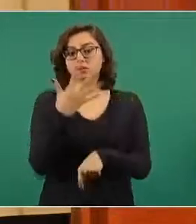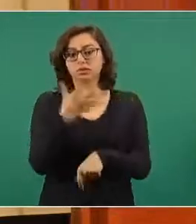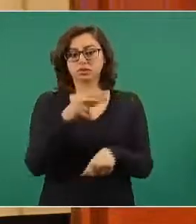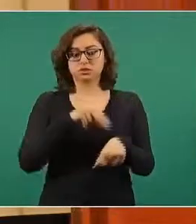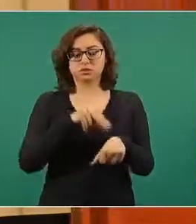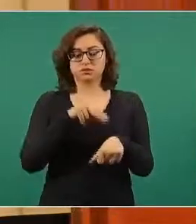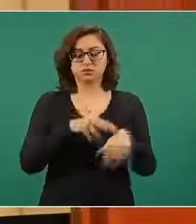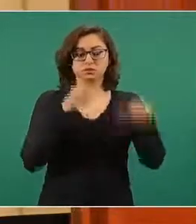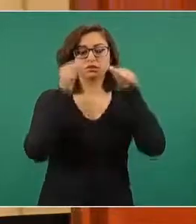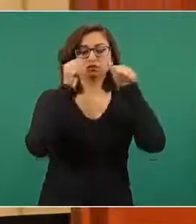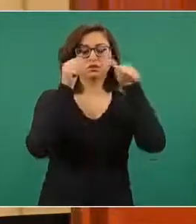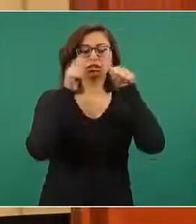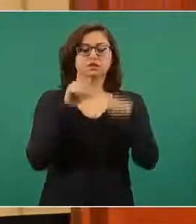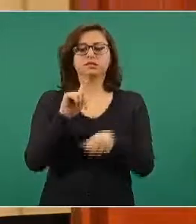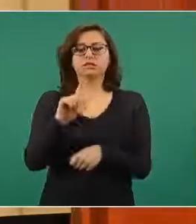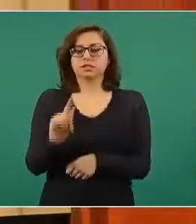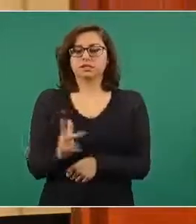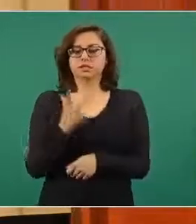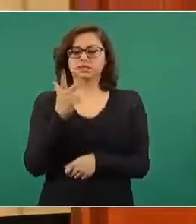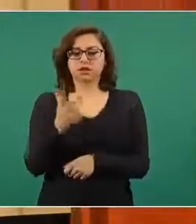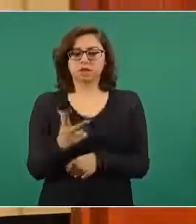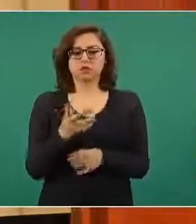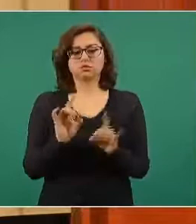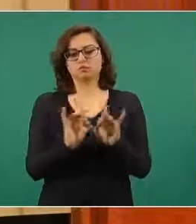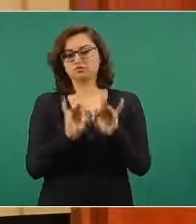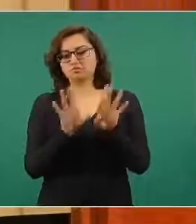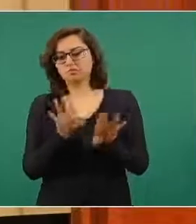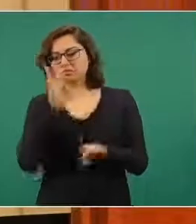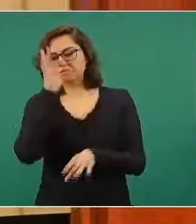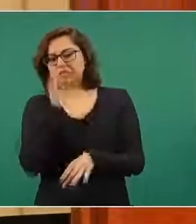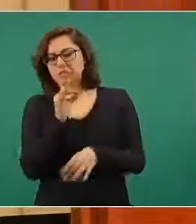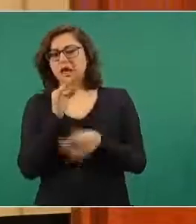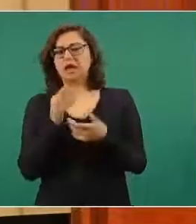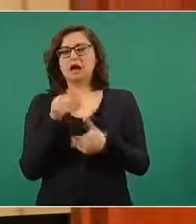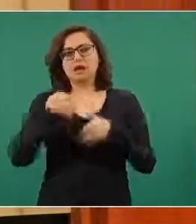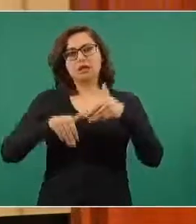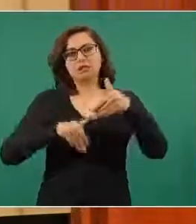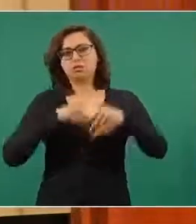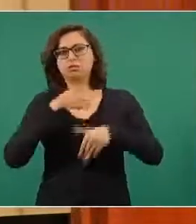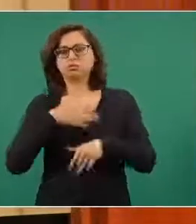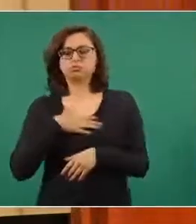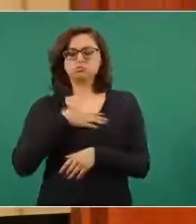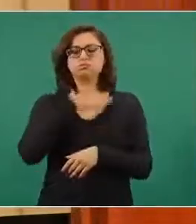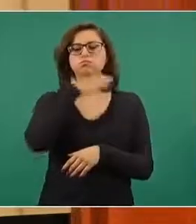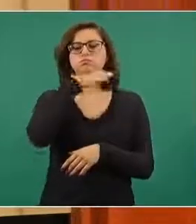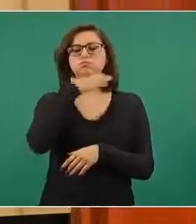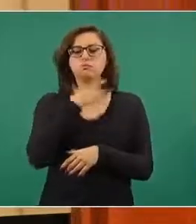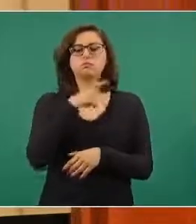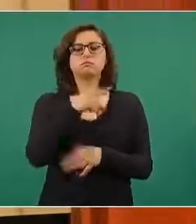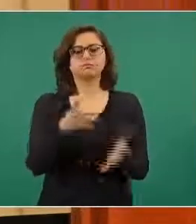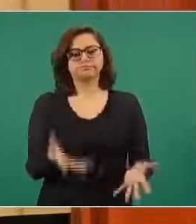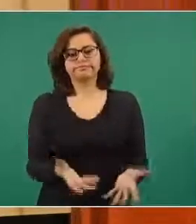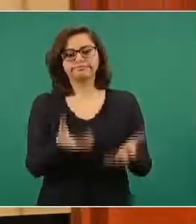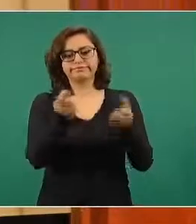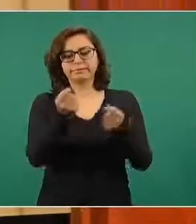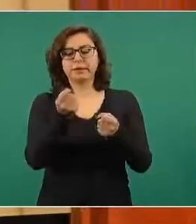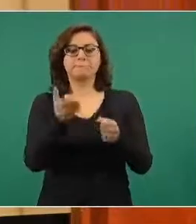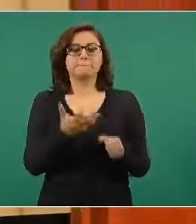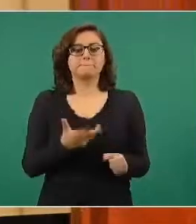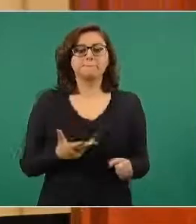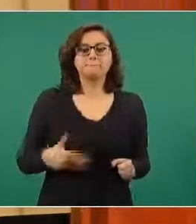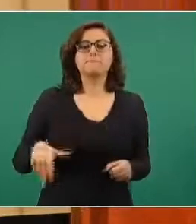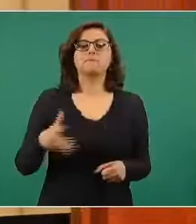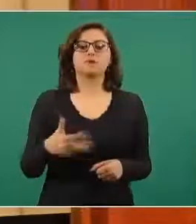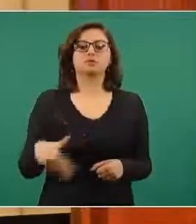proporcionó 78 apoyos en operación salvavidas a través de las 33 estaciones navales de búsqueda y rescate marítimo,